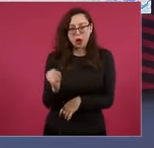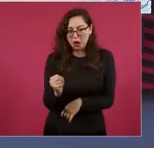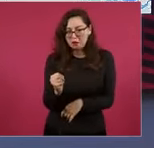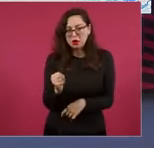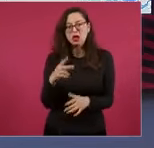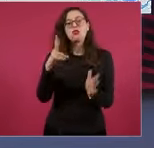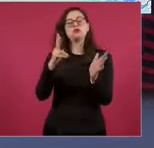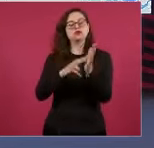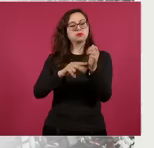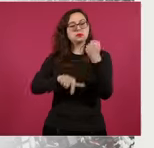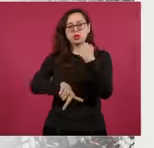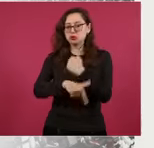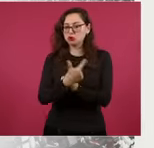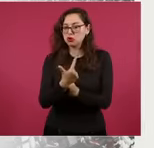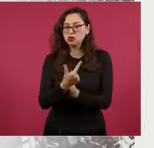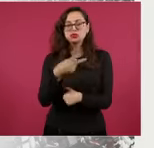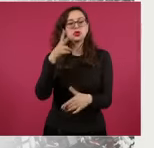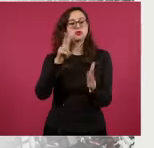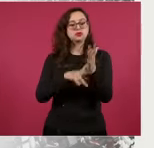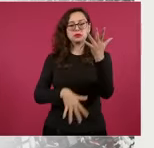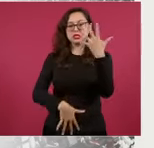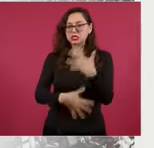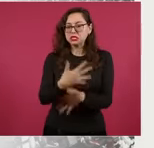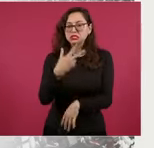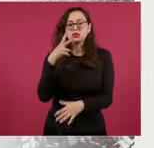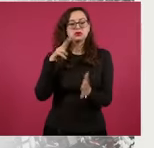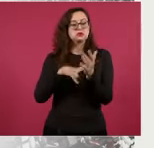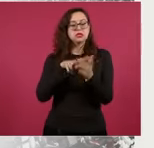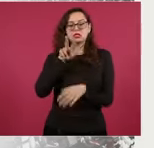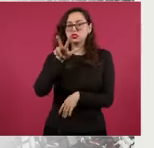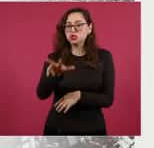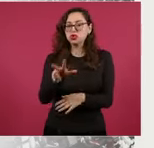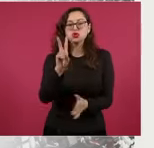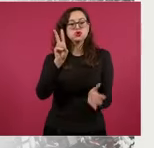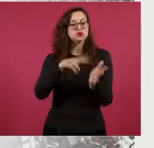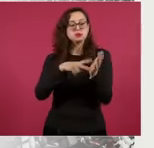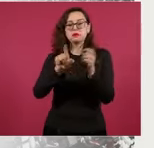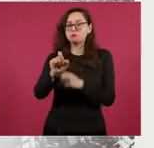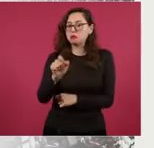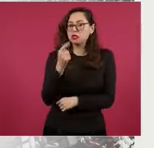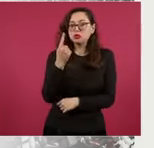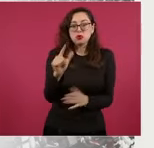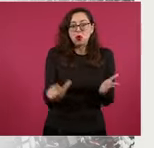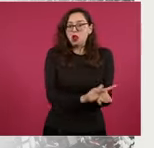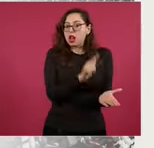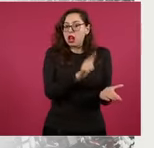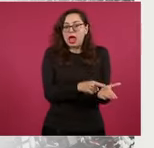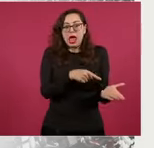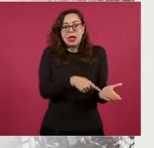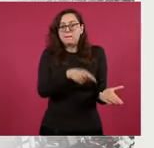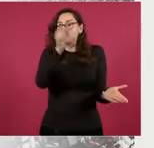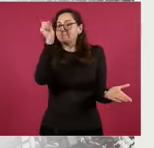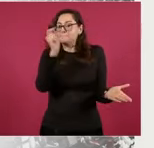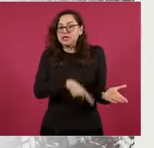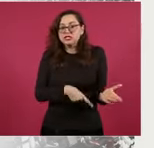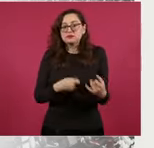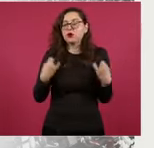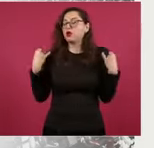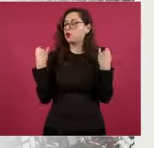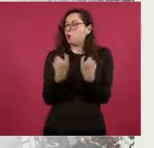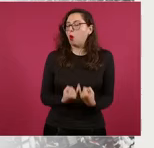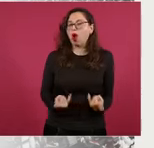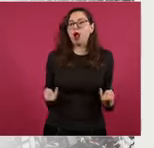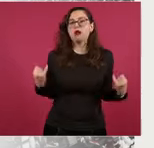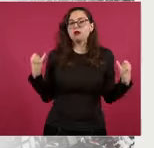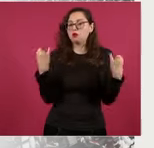en el 2012, en el 2015, en el 2018, en el 2021, ha sido la distribución de plurinominales